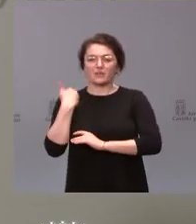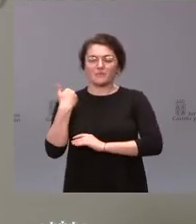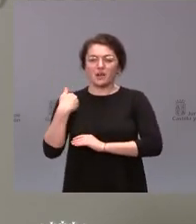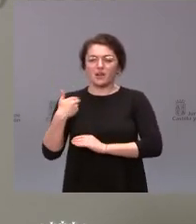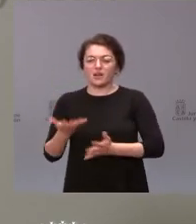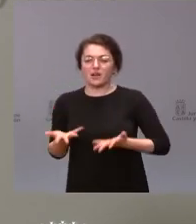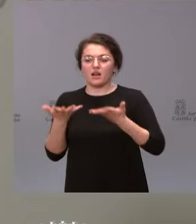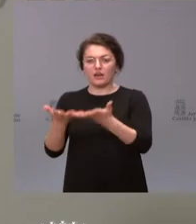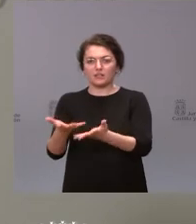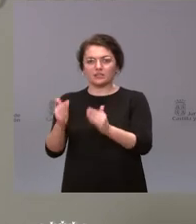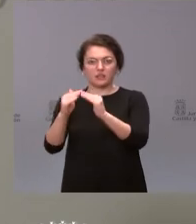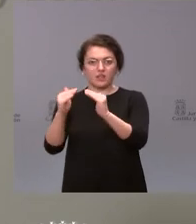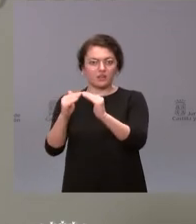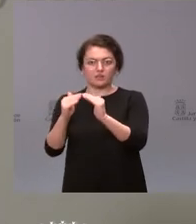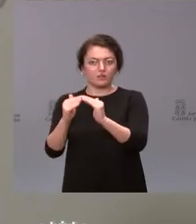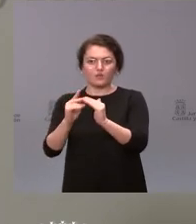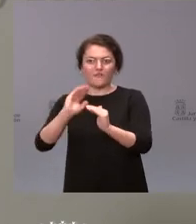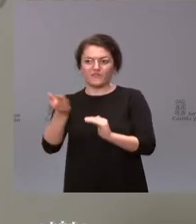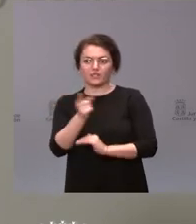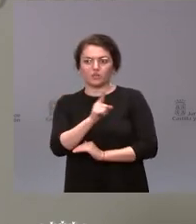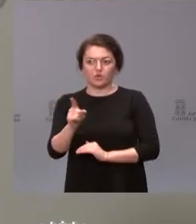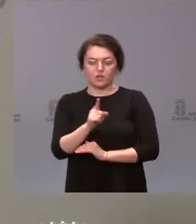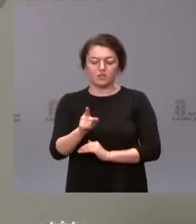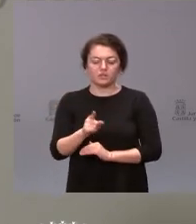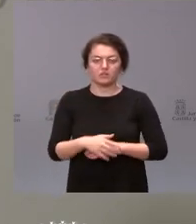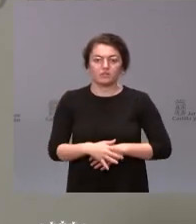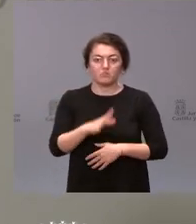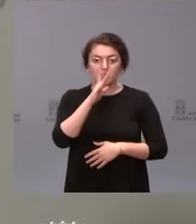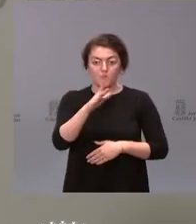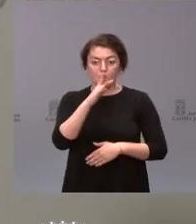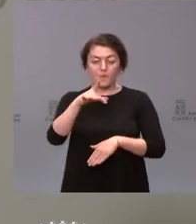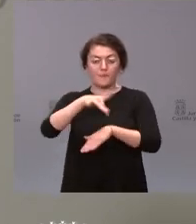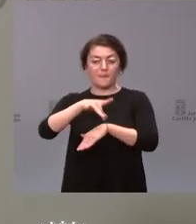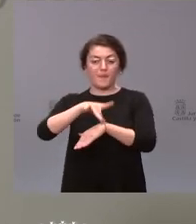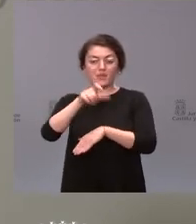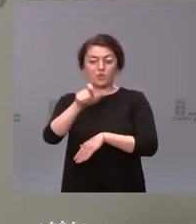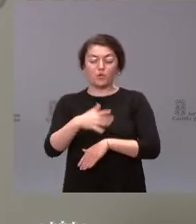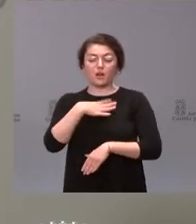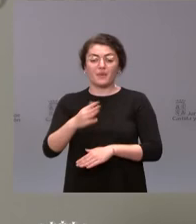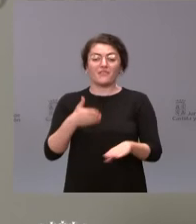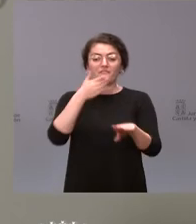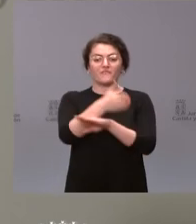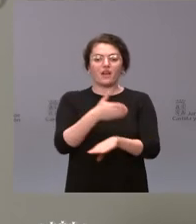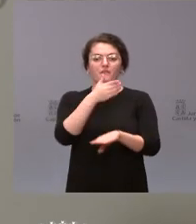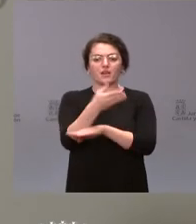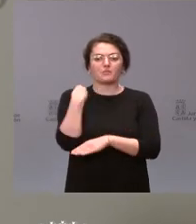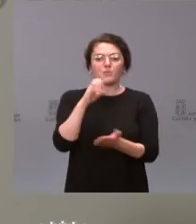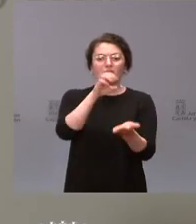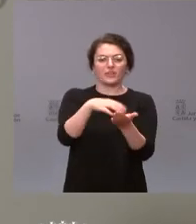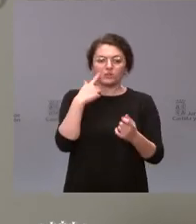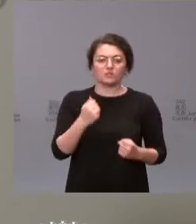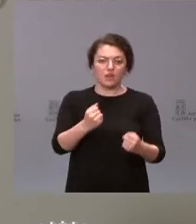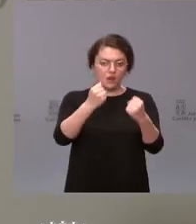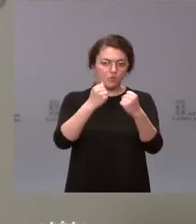la presencia en los consultorios locales en la medida en que la norma que hemos establecido garantiza esta presencia y, por tanto,